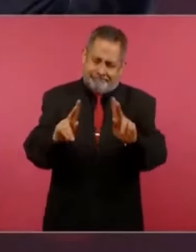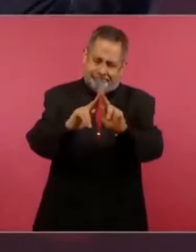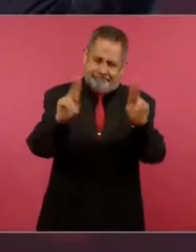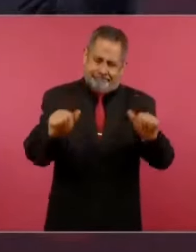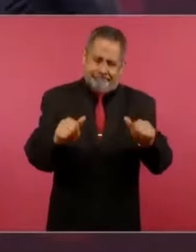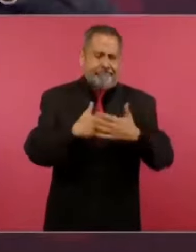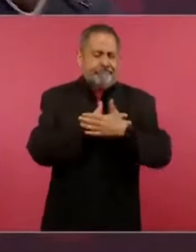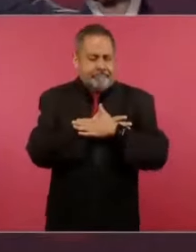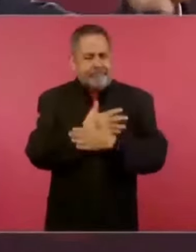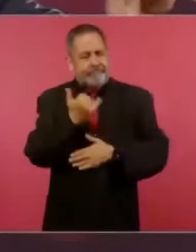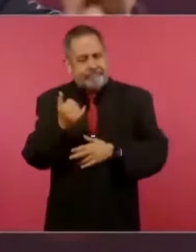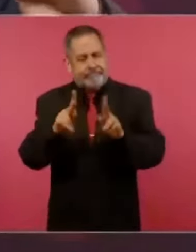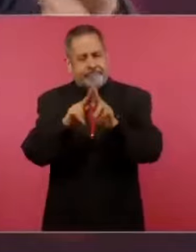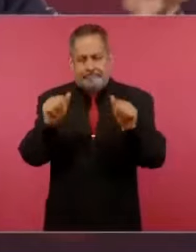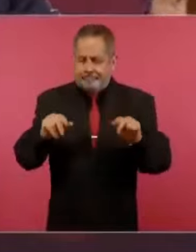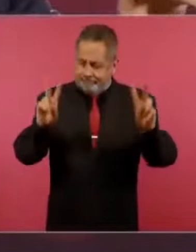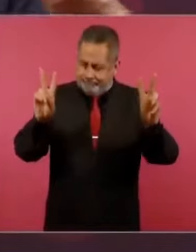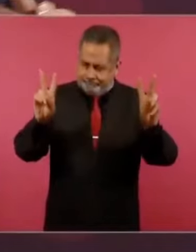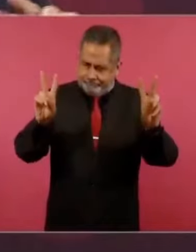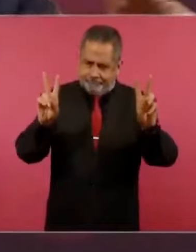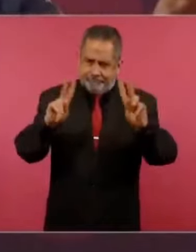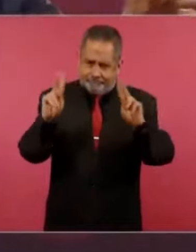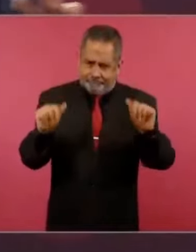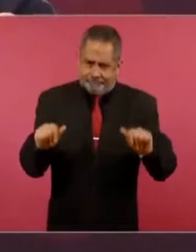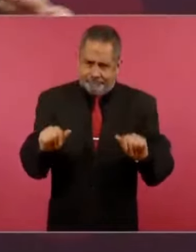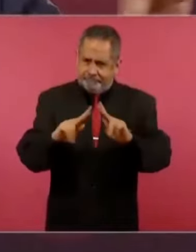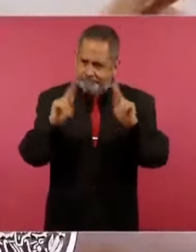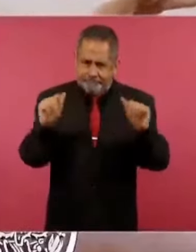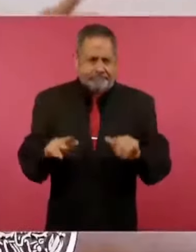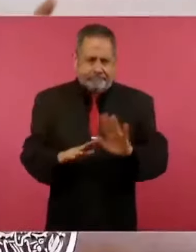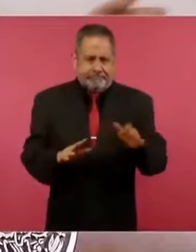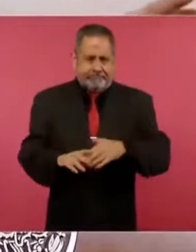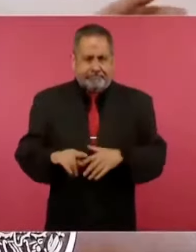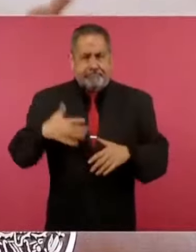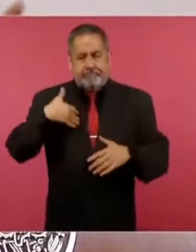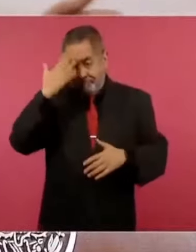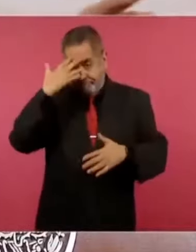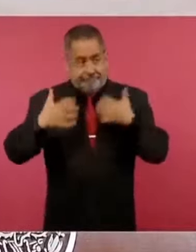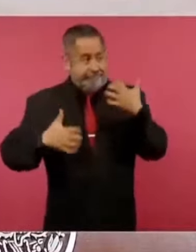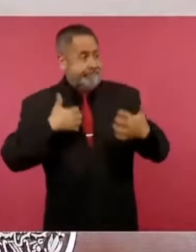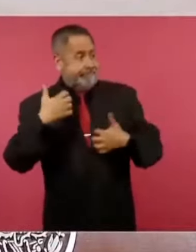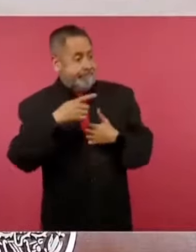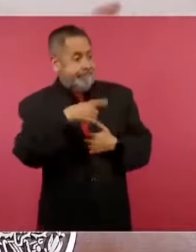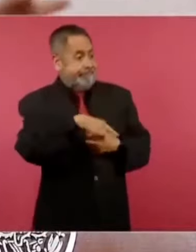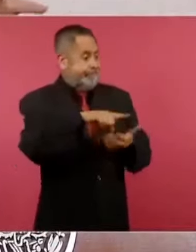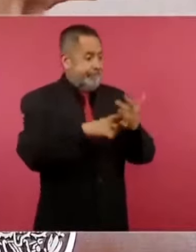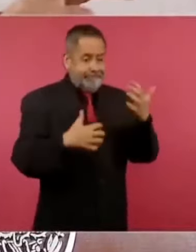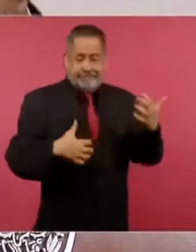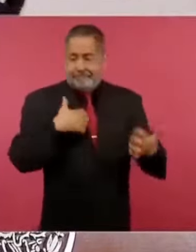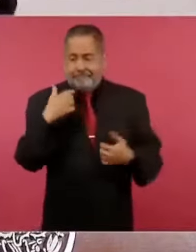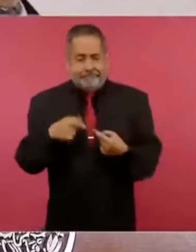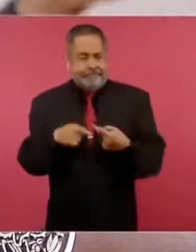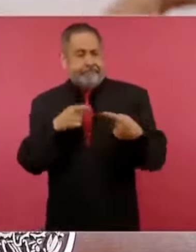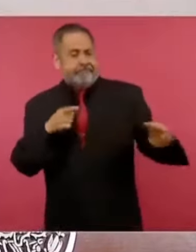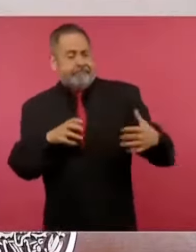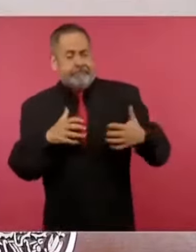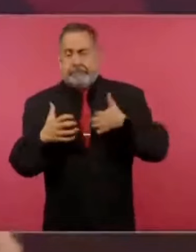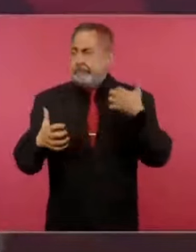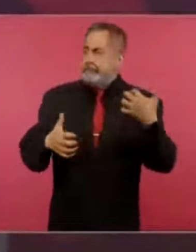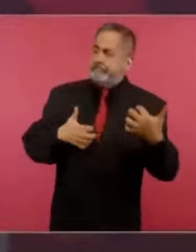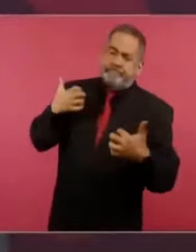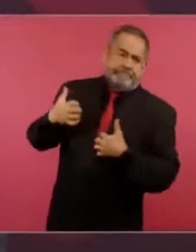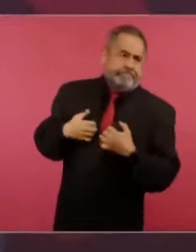Yo sé que están desesperados los del Bloque Conservador